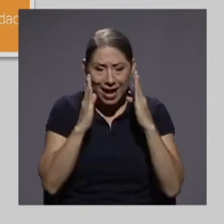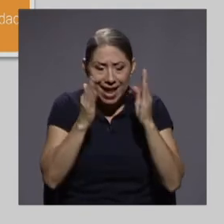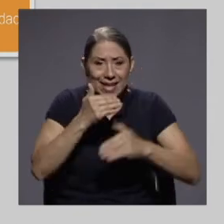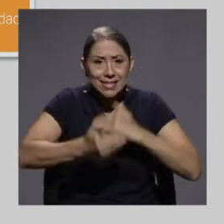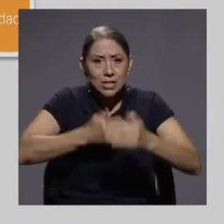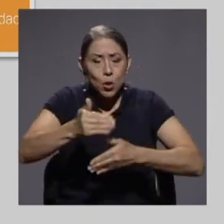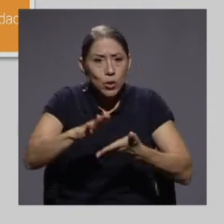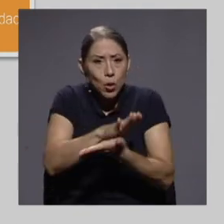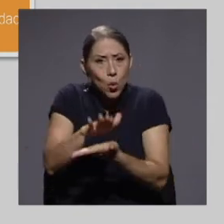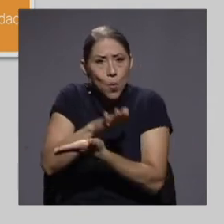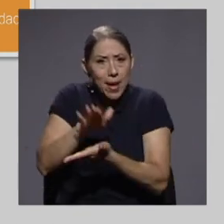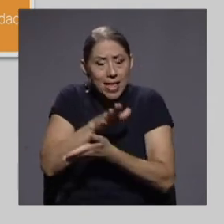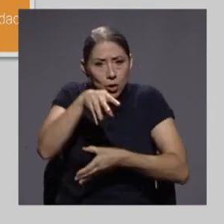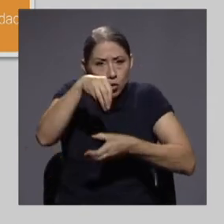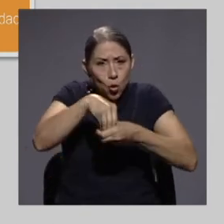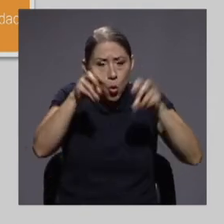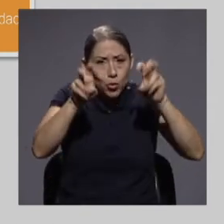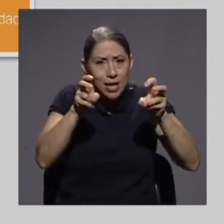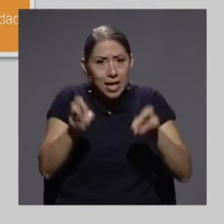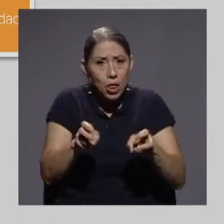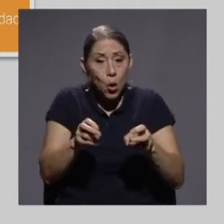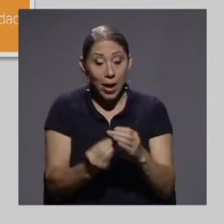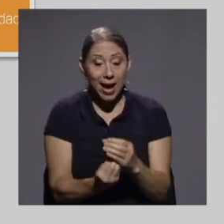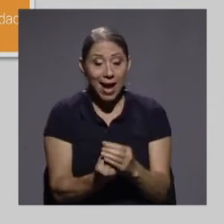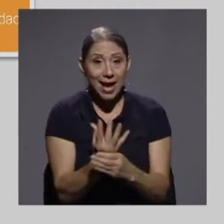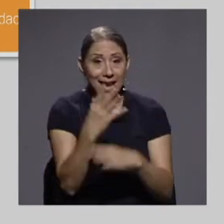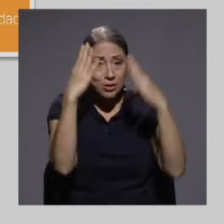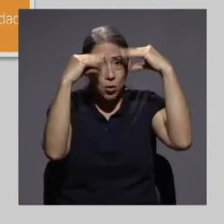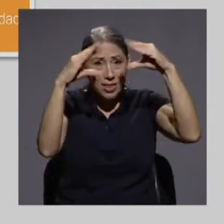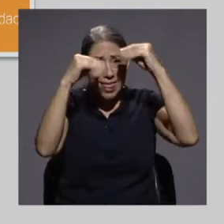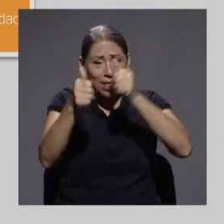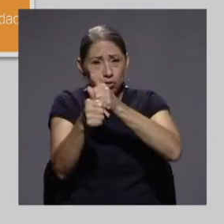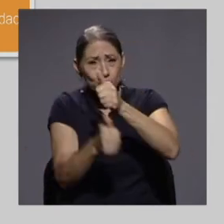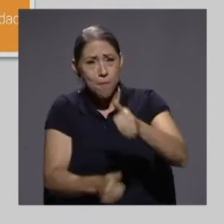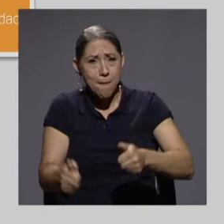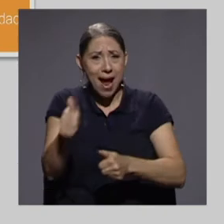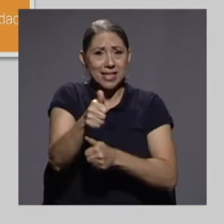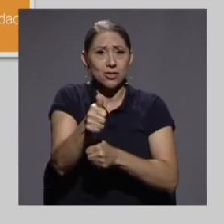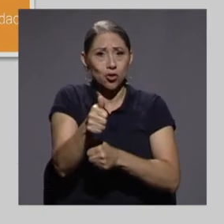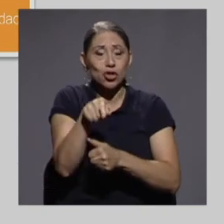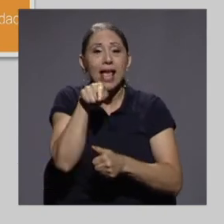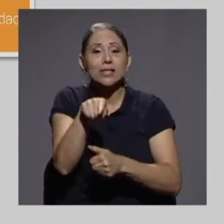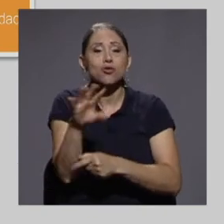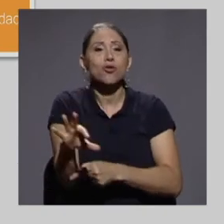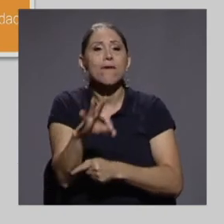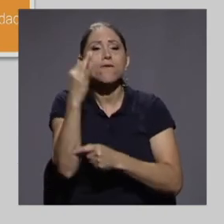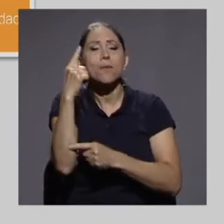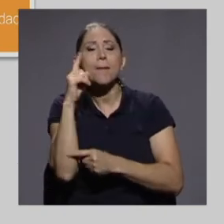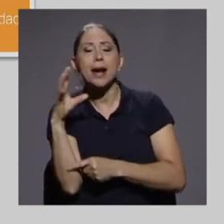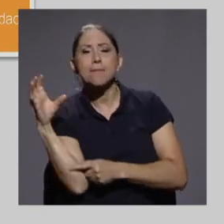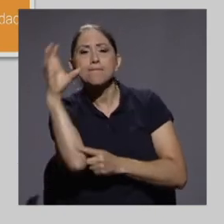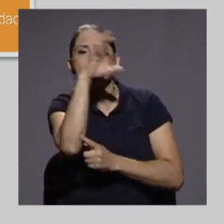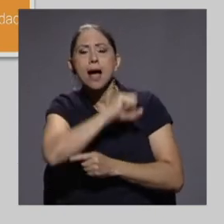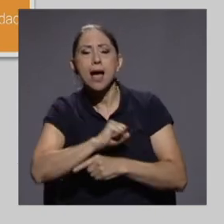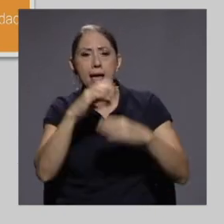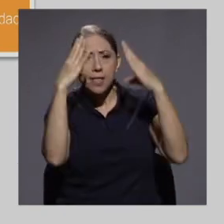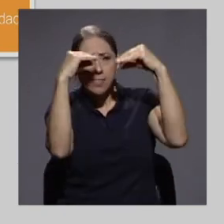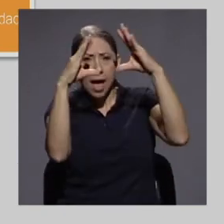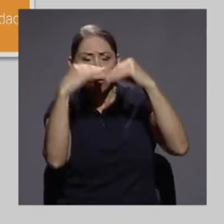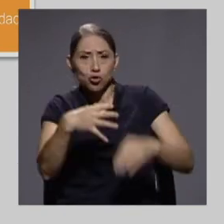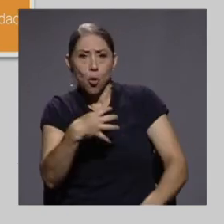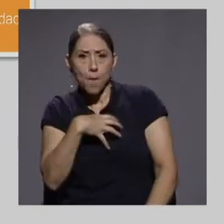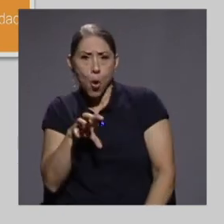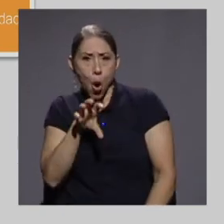contenido, a la generación de datos maestros, es básicamente una forma en la cual vamos a identificar datos que son propiamente de la